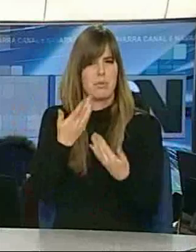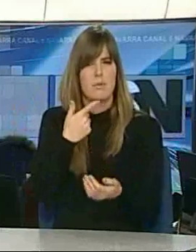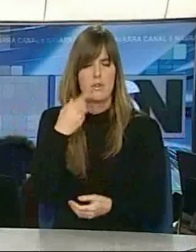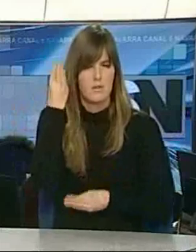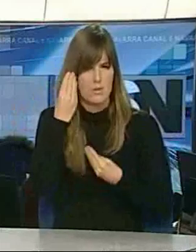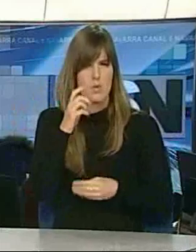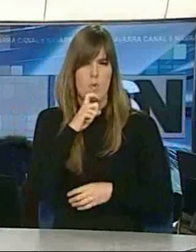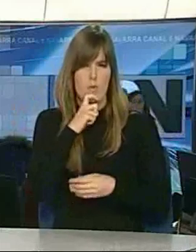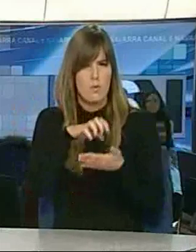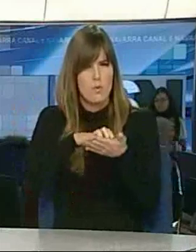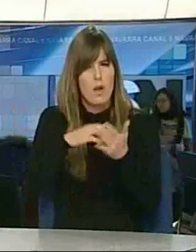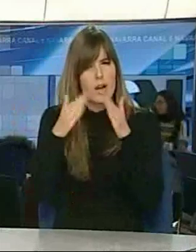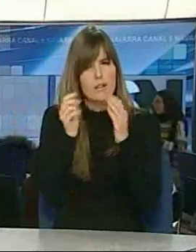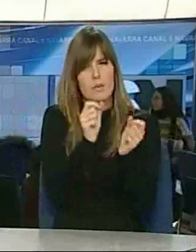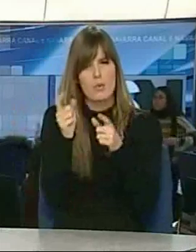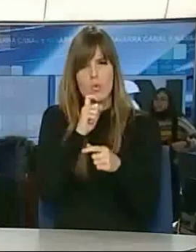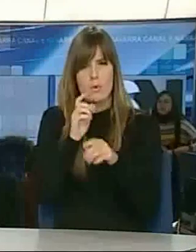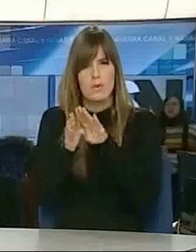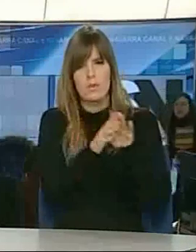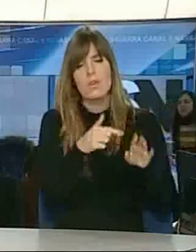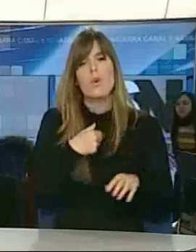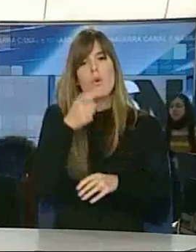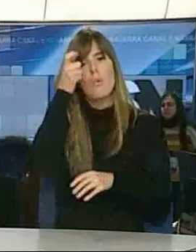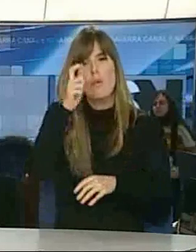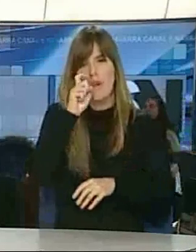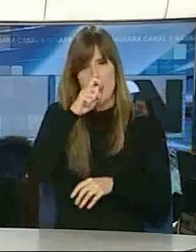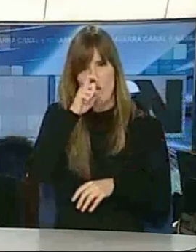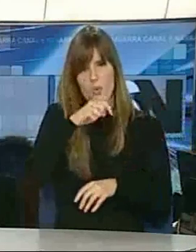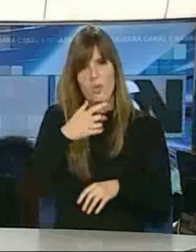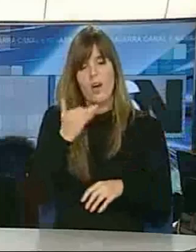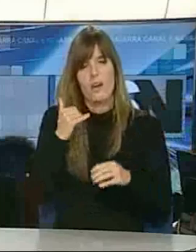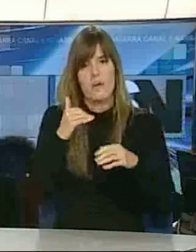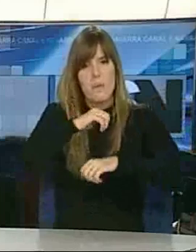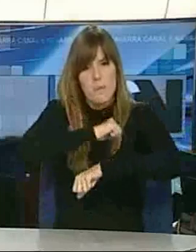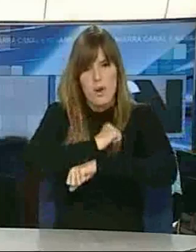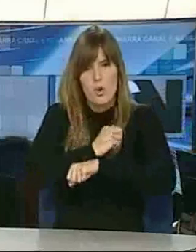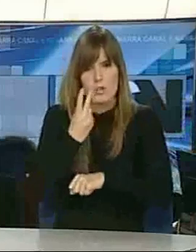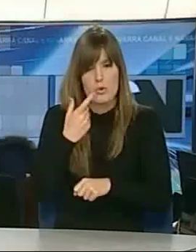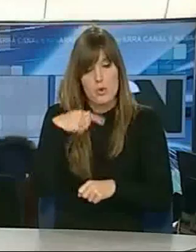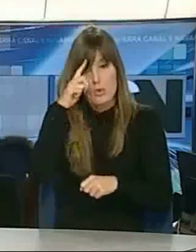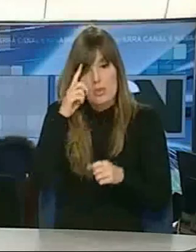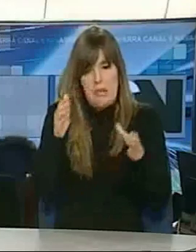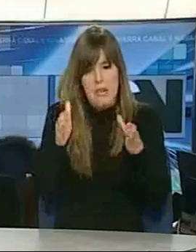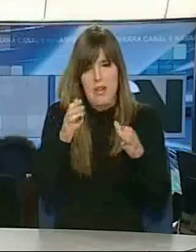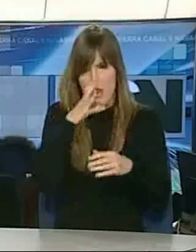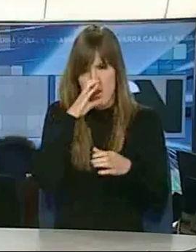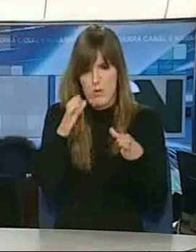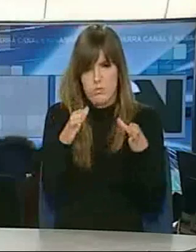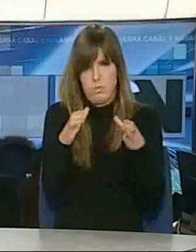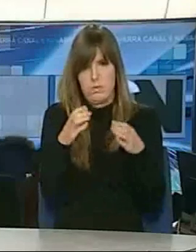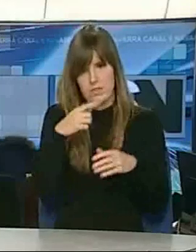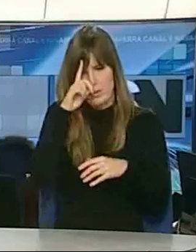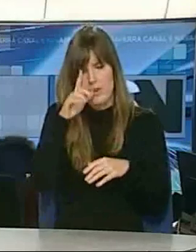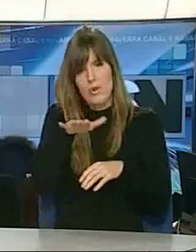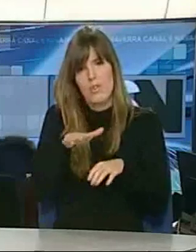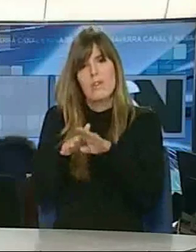cómo se lo iba a llevar a casa. Como vivo en Irun y en el paseo Colón tengo dos balcones, decía, el cerdo no sé si me va a entrar. Comer entre los pitufitos.